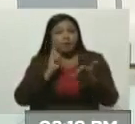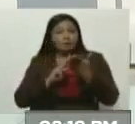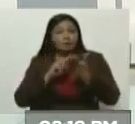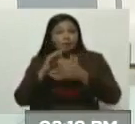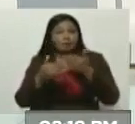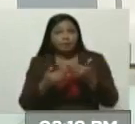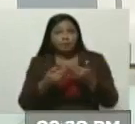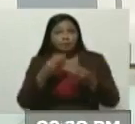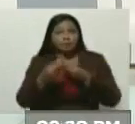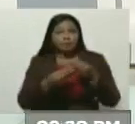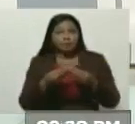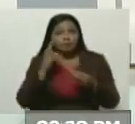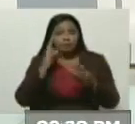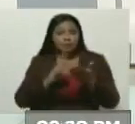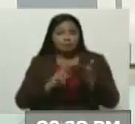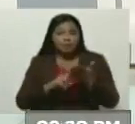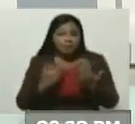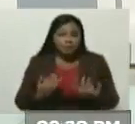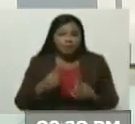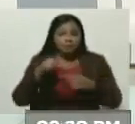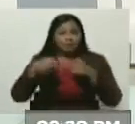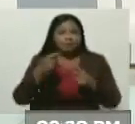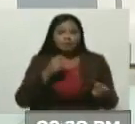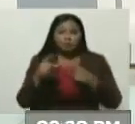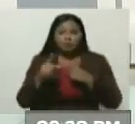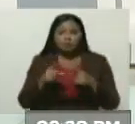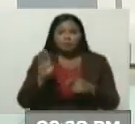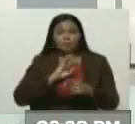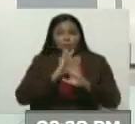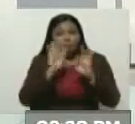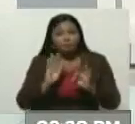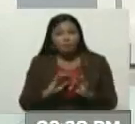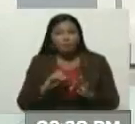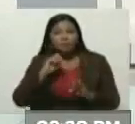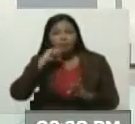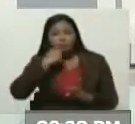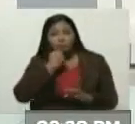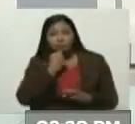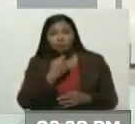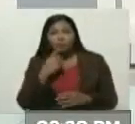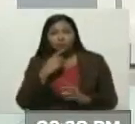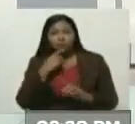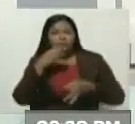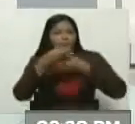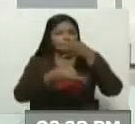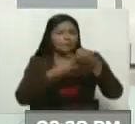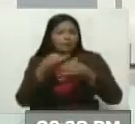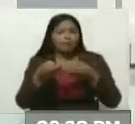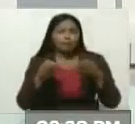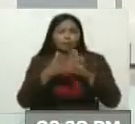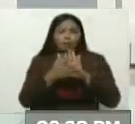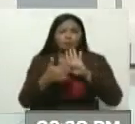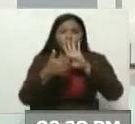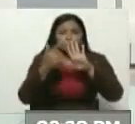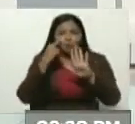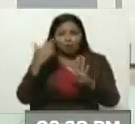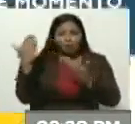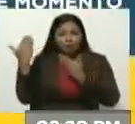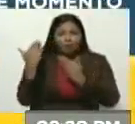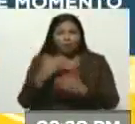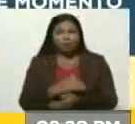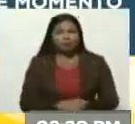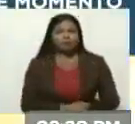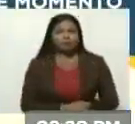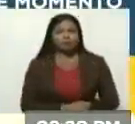que se han hecho al respecto. En un siguiente Twitter del portal Ruiz Today, hablando al respecto, lo colocamos allí para ustedes